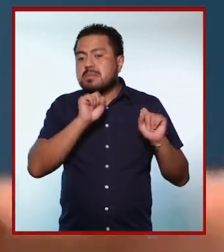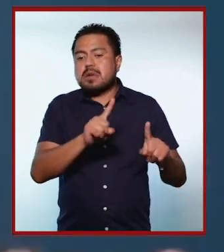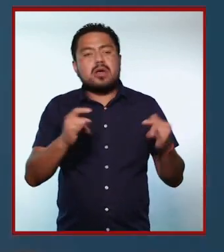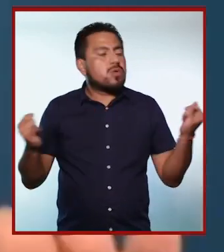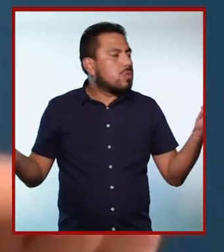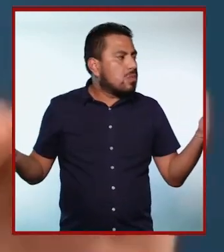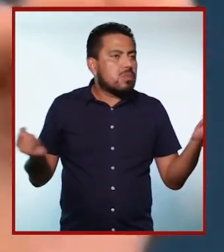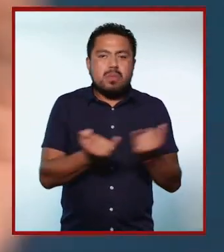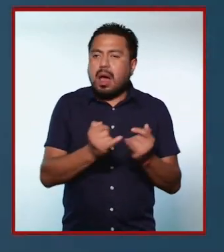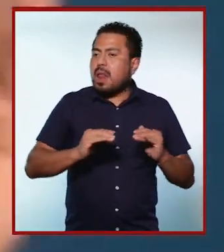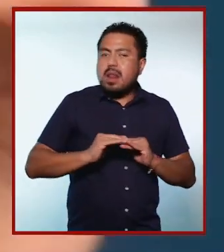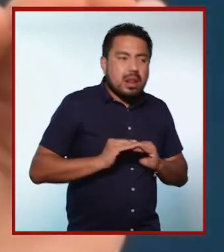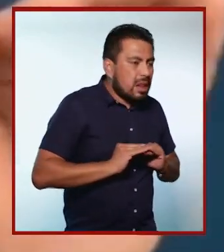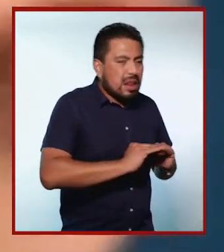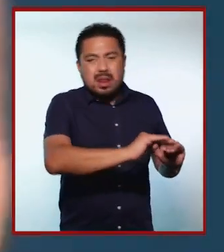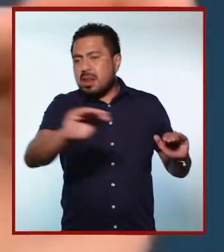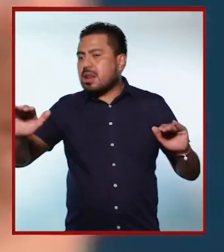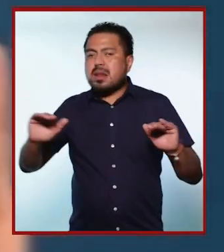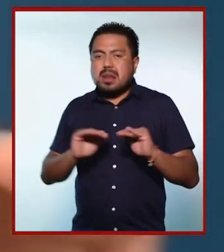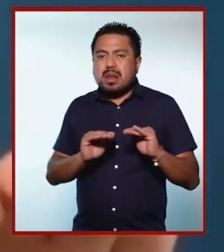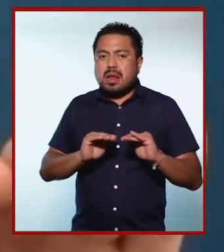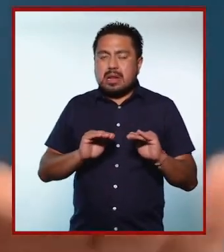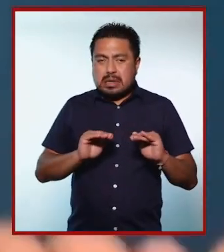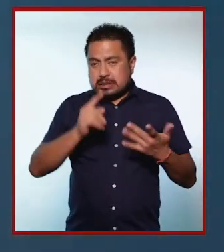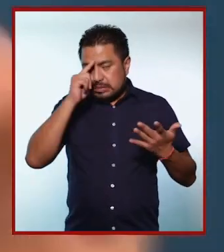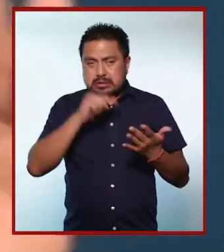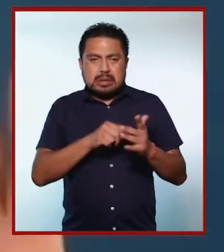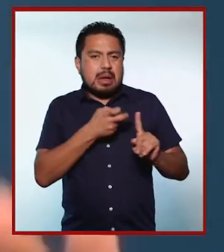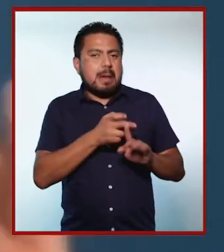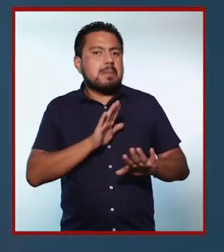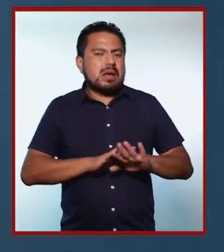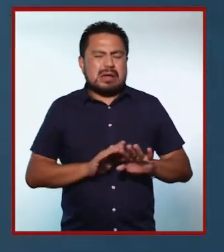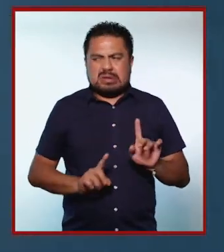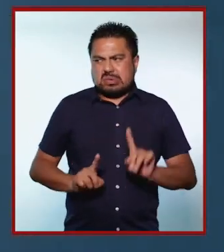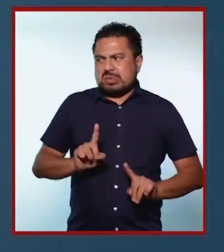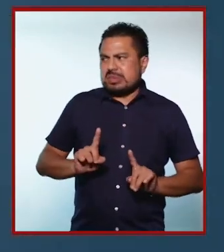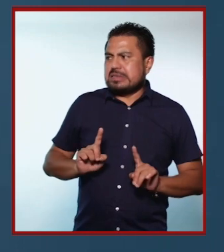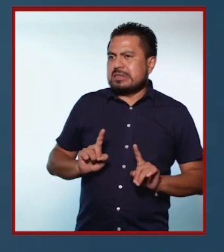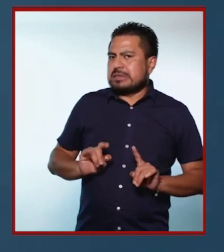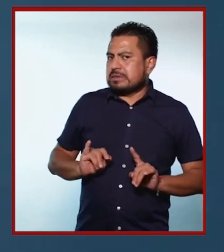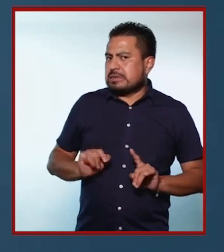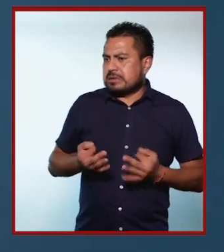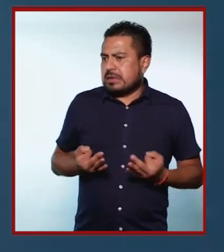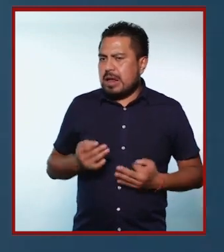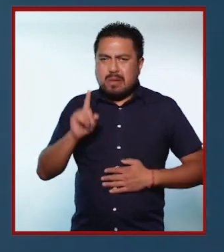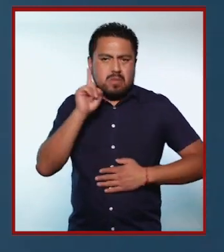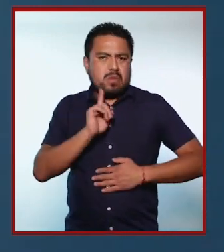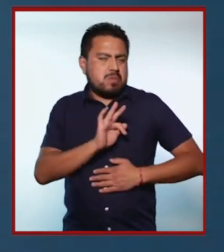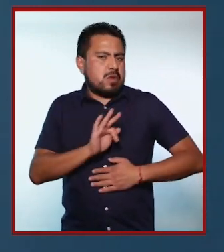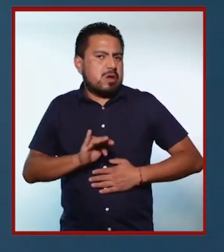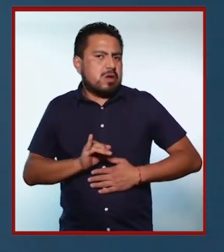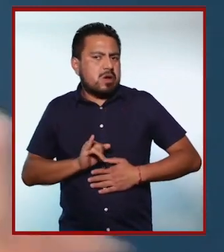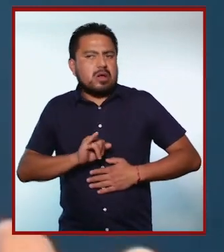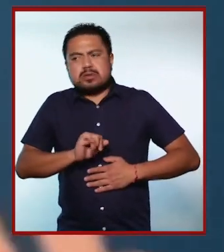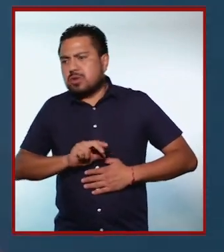prácticamente están, pues, a la par, ¿no? Y entonces, ahí se pone un poco en duda, pues, si realmente las mujeres podemos o no